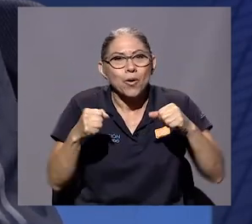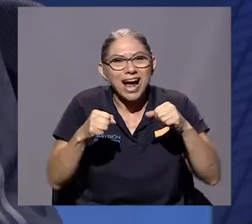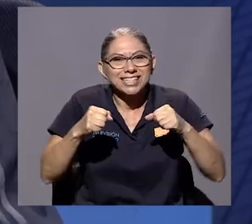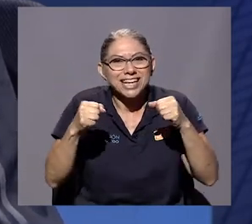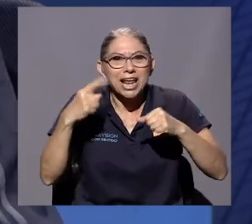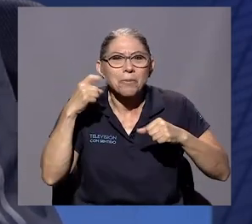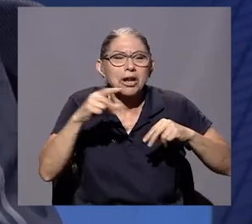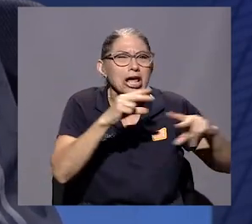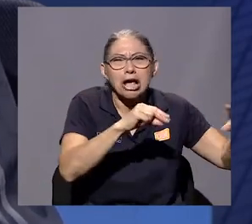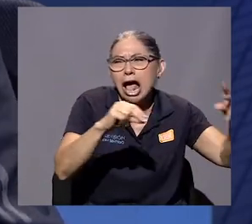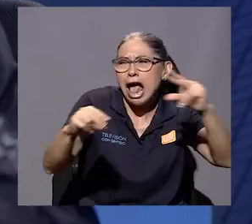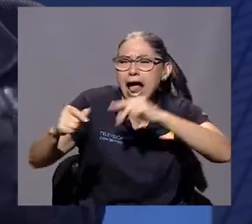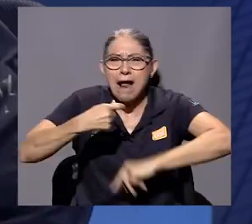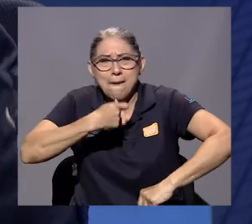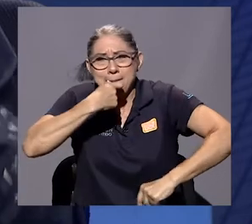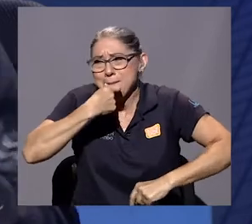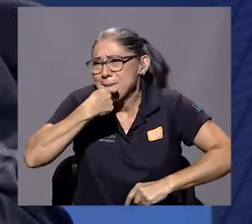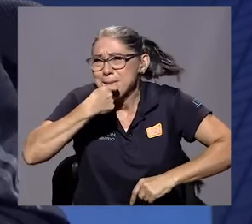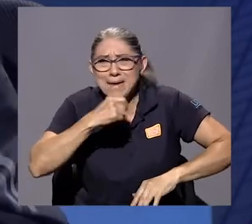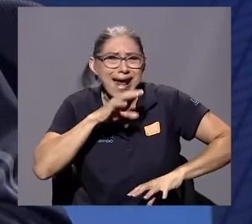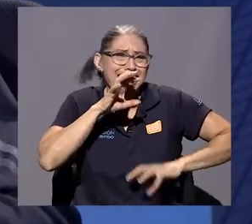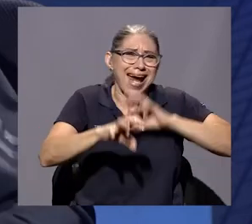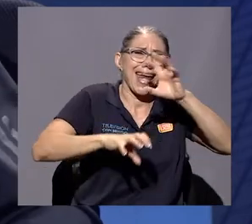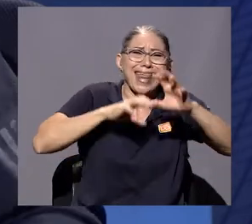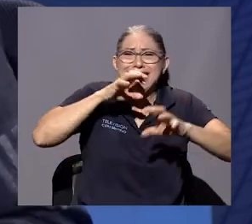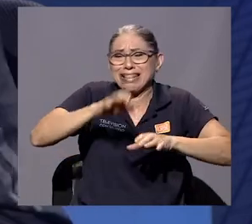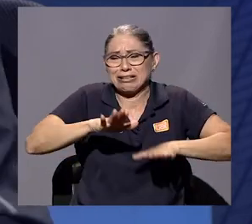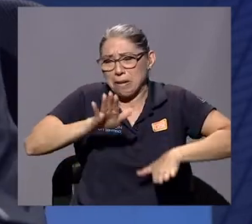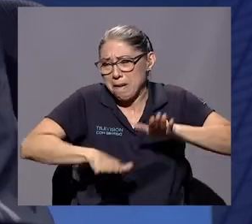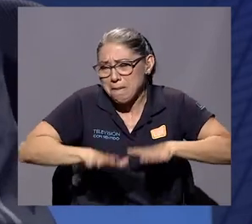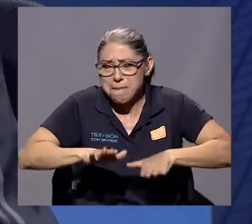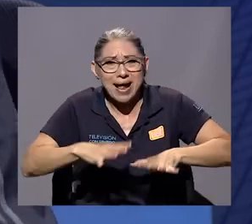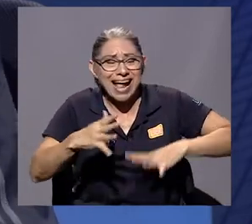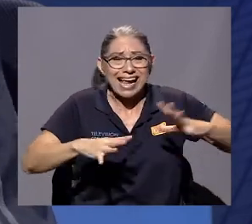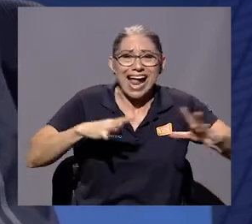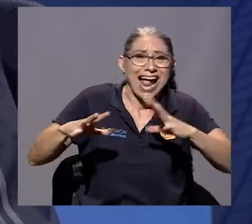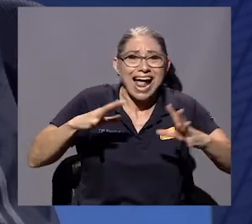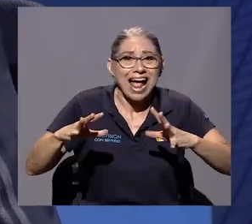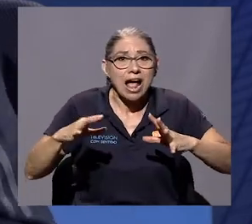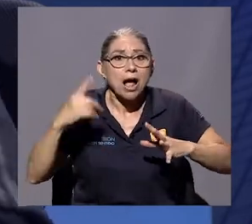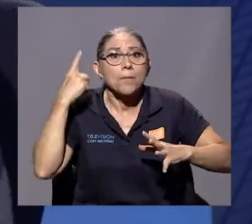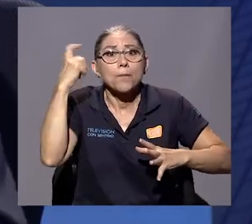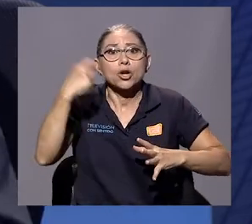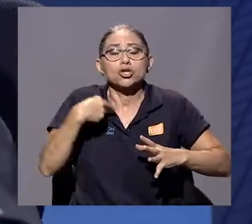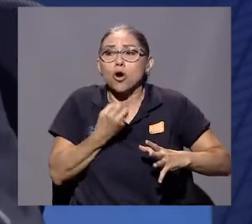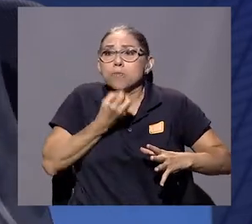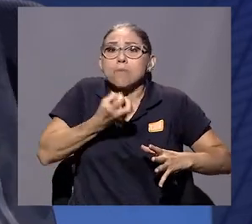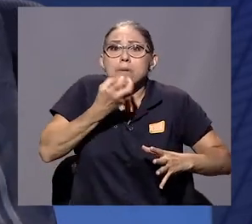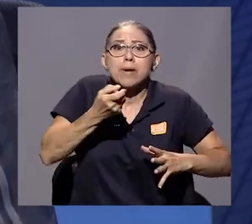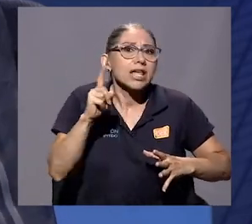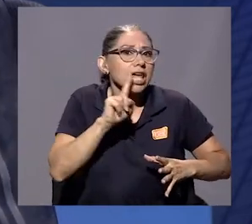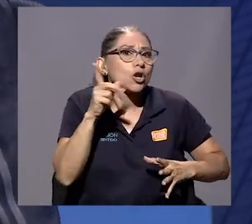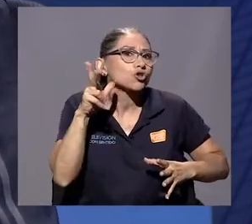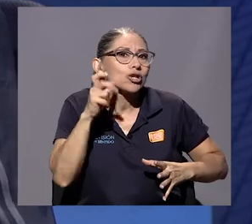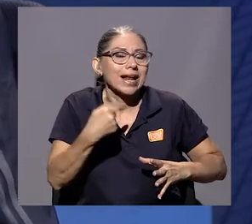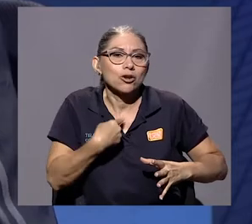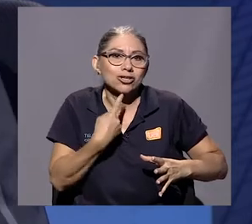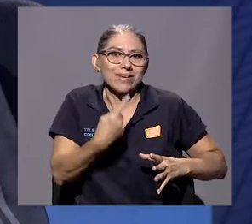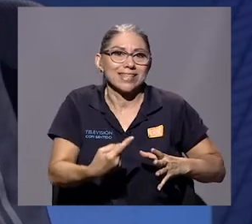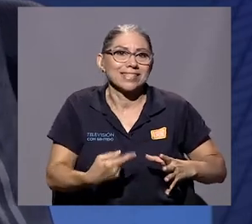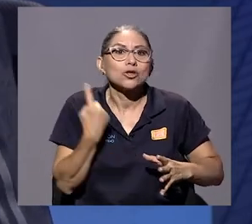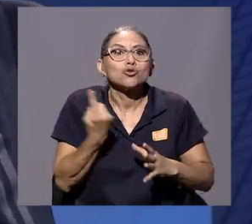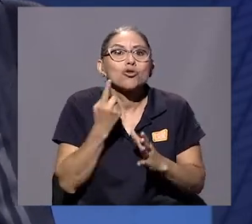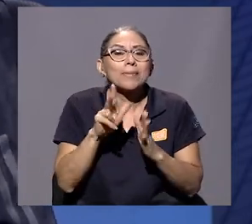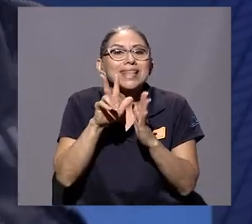porque era un escándalo tremendo, silbidos, gritos, zapateos, tremendo, para que no se oyera lo que yo estaba diciendo, que duró tres minutos,